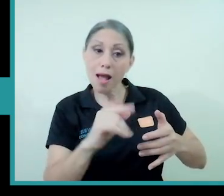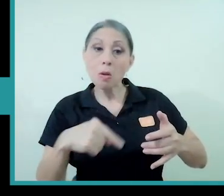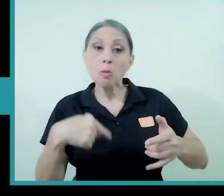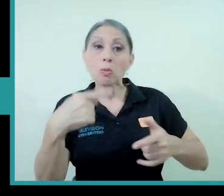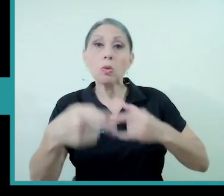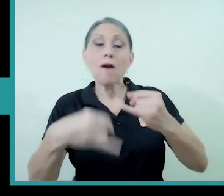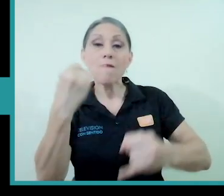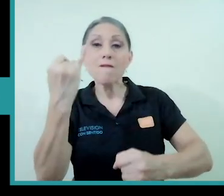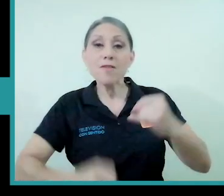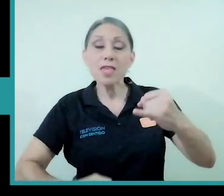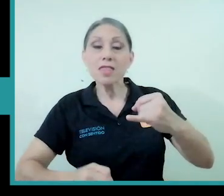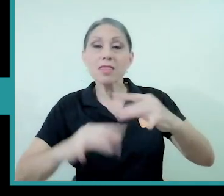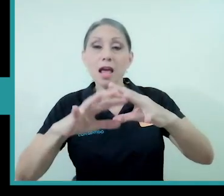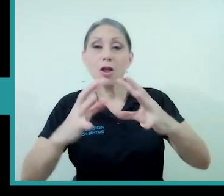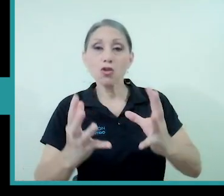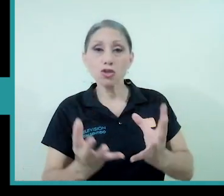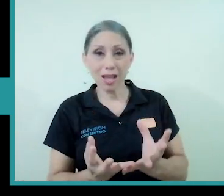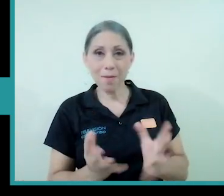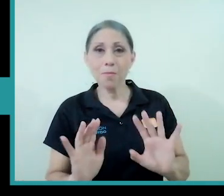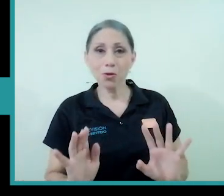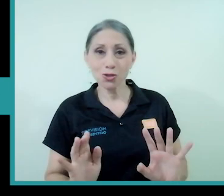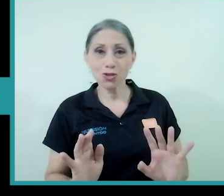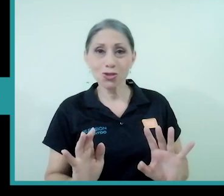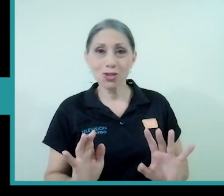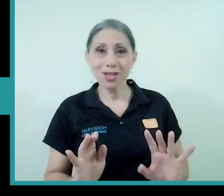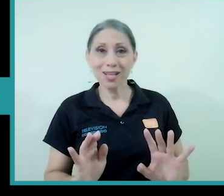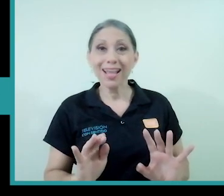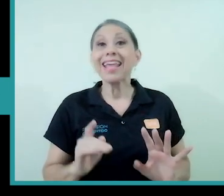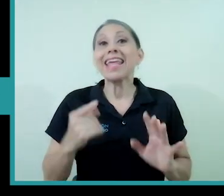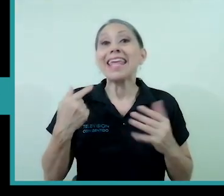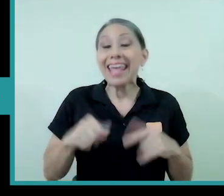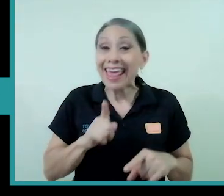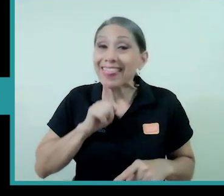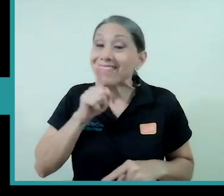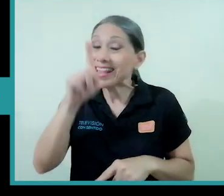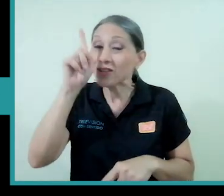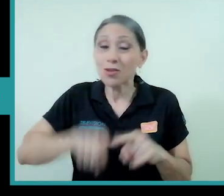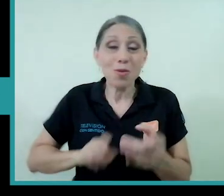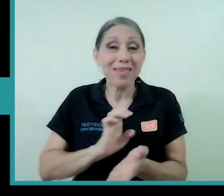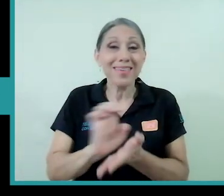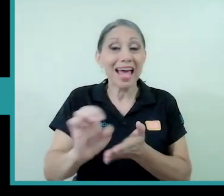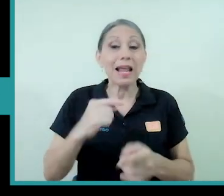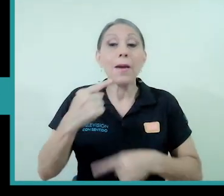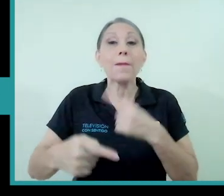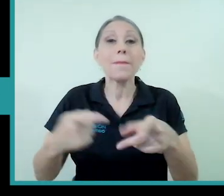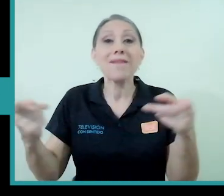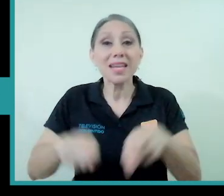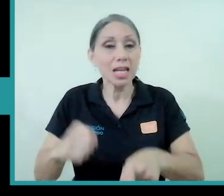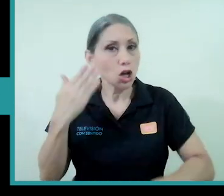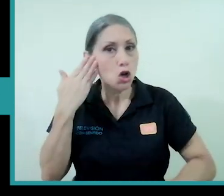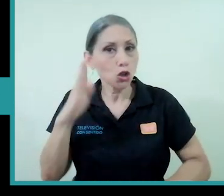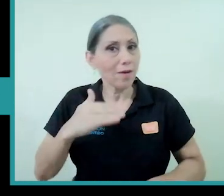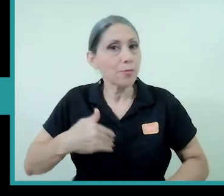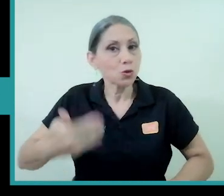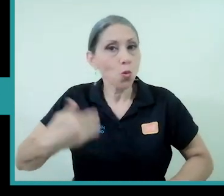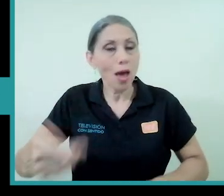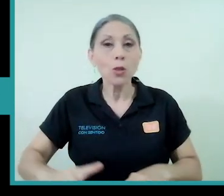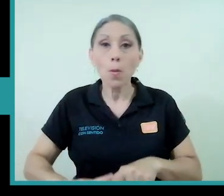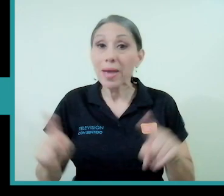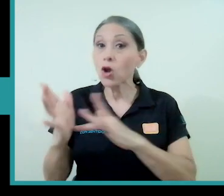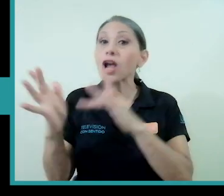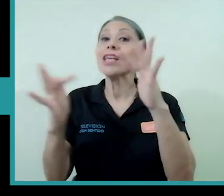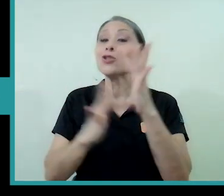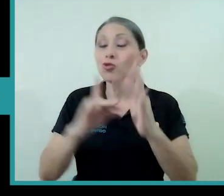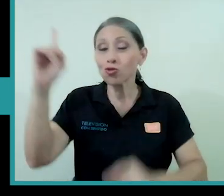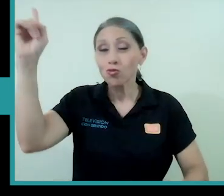fin de los tiempos que inevitablemente, según estas lecturas, va a venir. No sabemos cuándo, pero Jesucristo